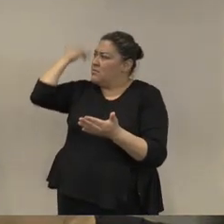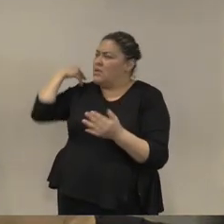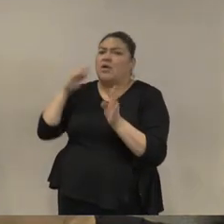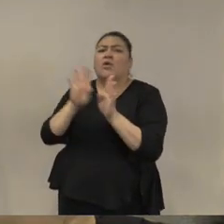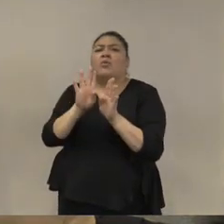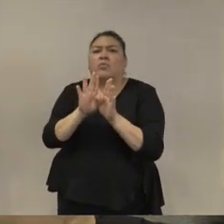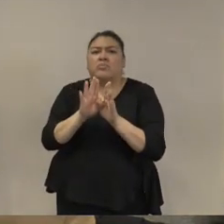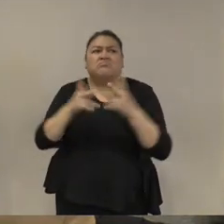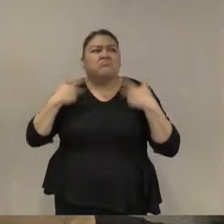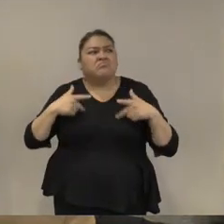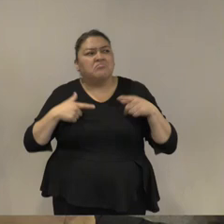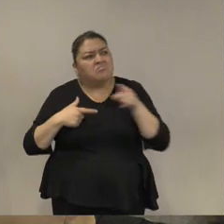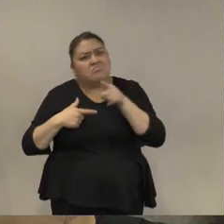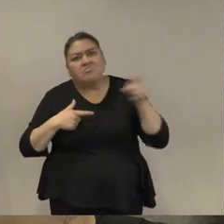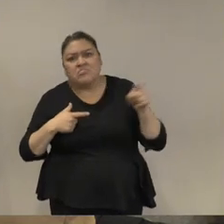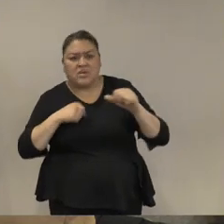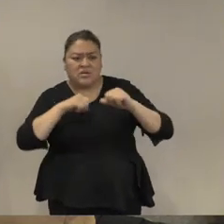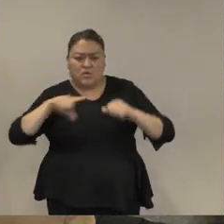relación cívico-militar